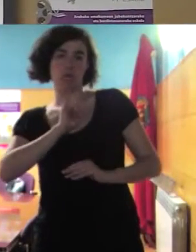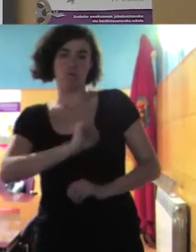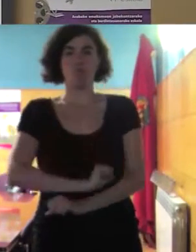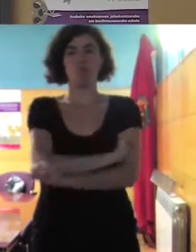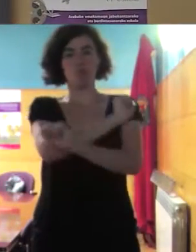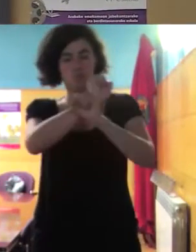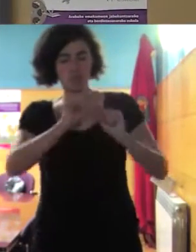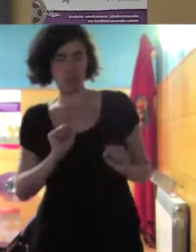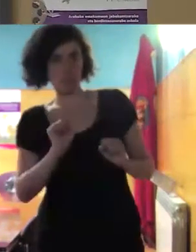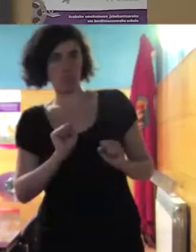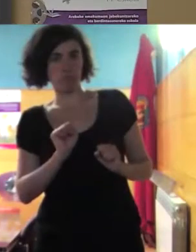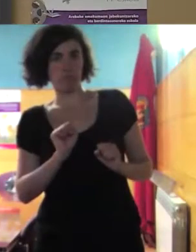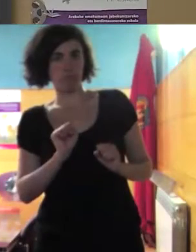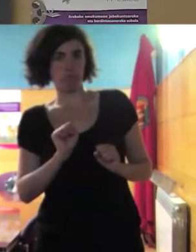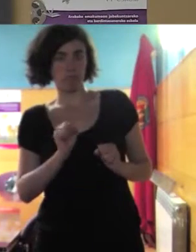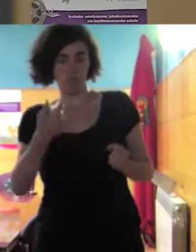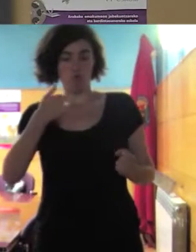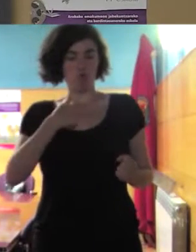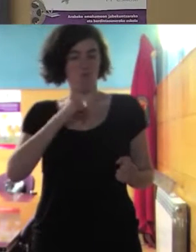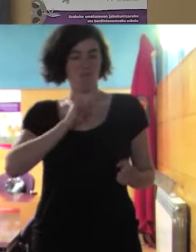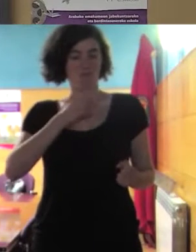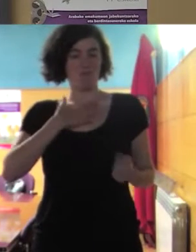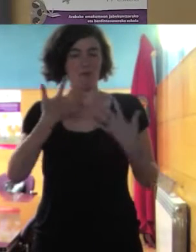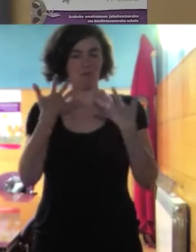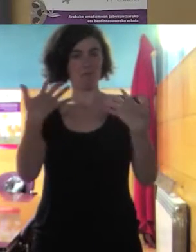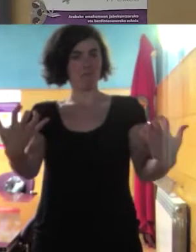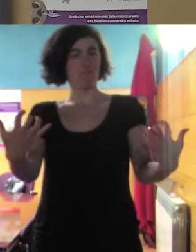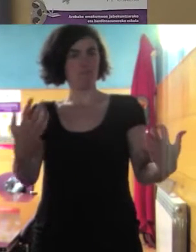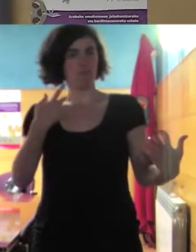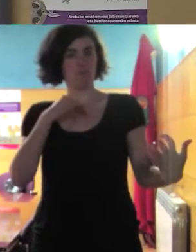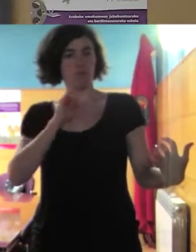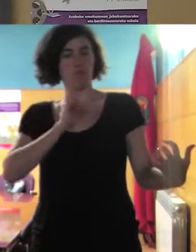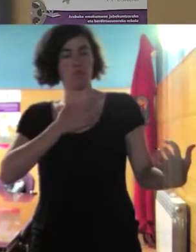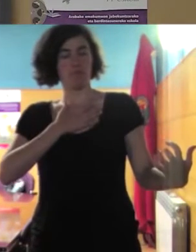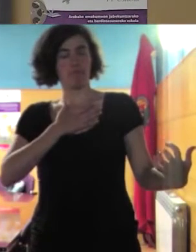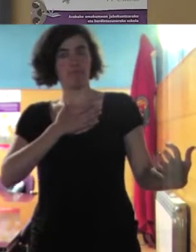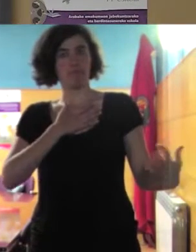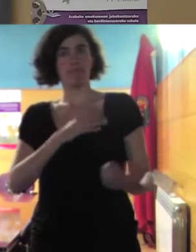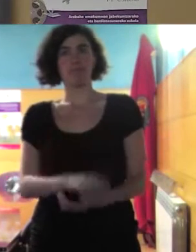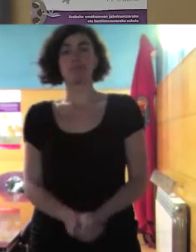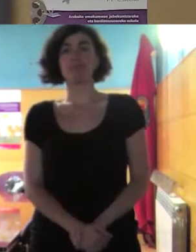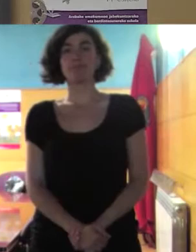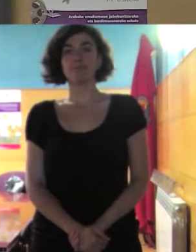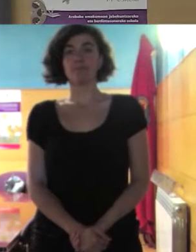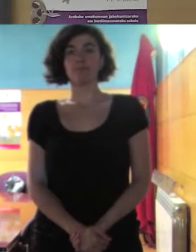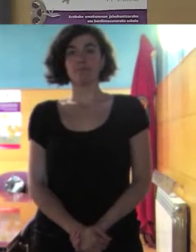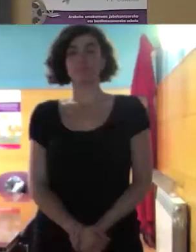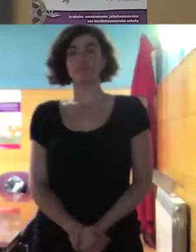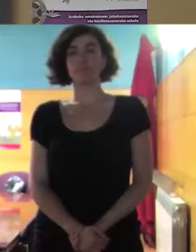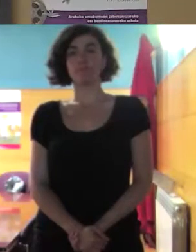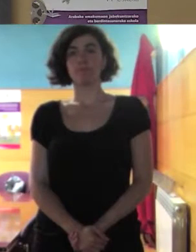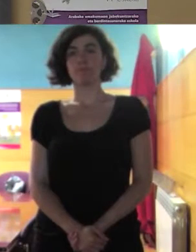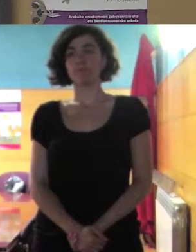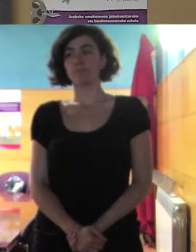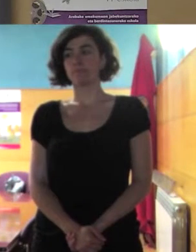ante una misma y ante los demás también puede ser una identidad reactiva de manera que